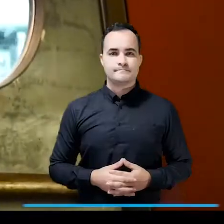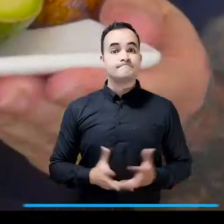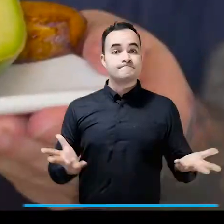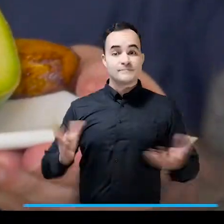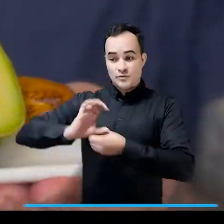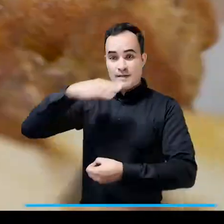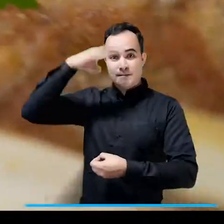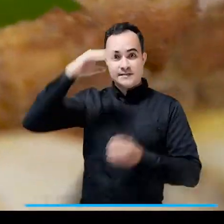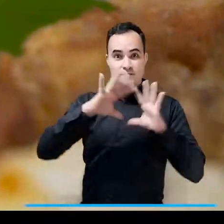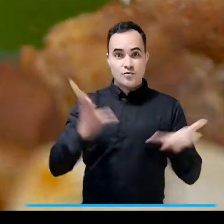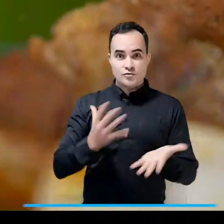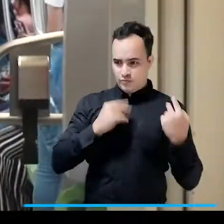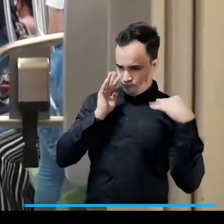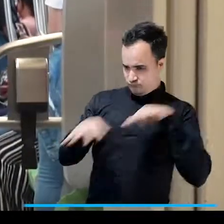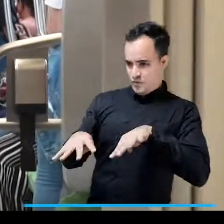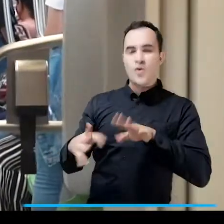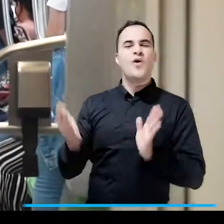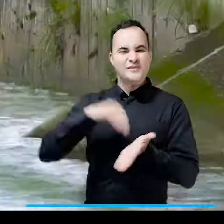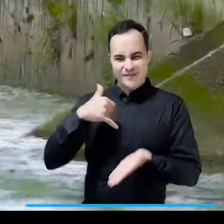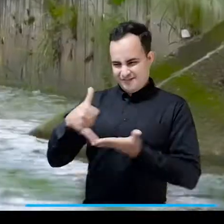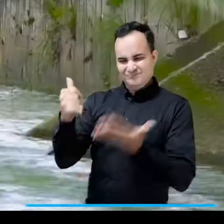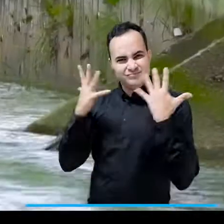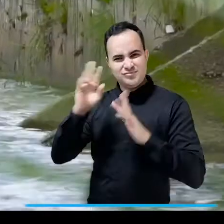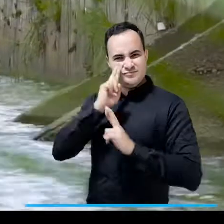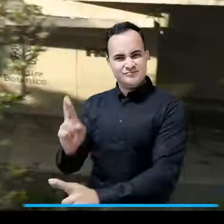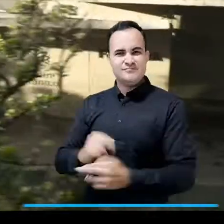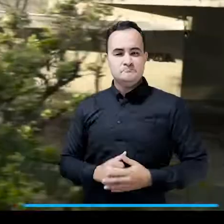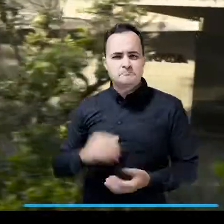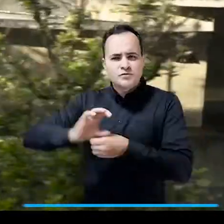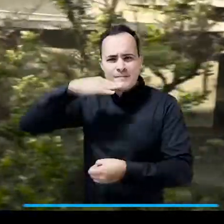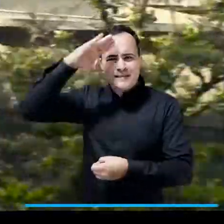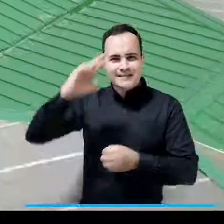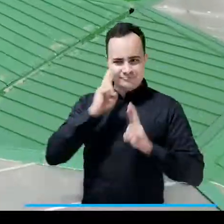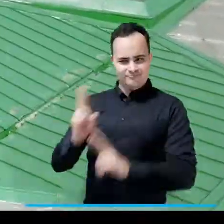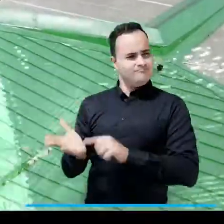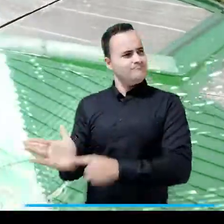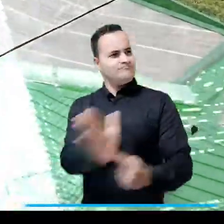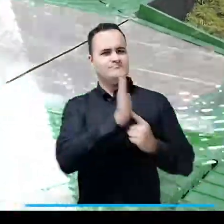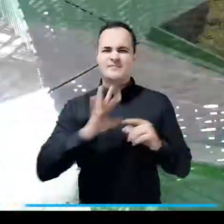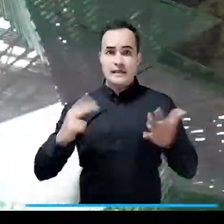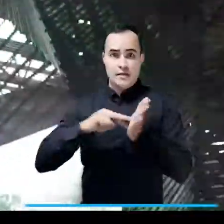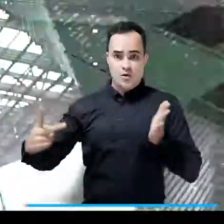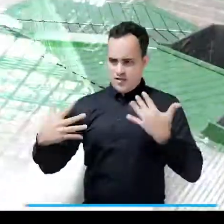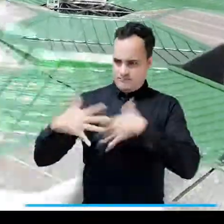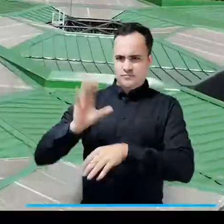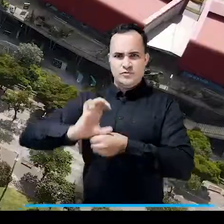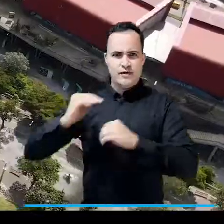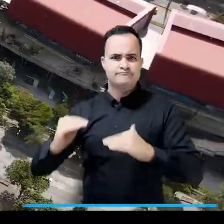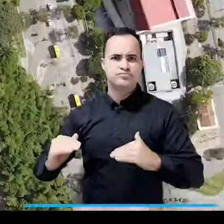El mundo nos premia nuevamente. Medellín es reconocida como una Smart City a nivel global.